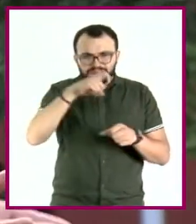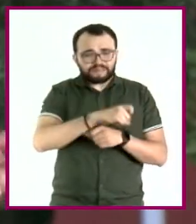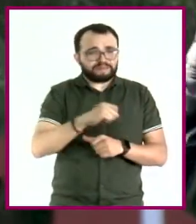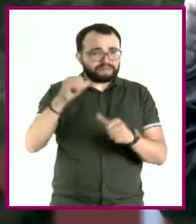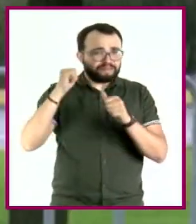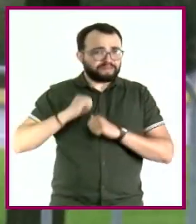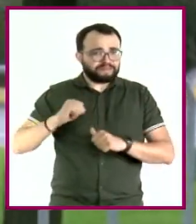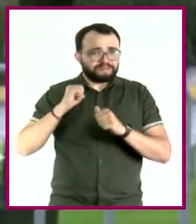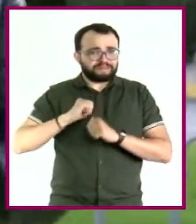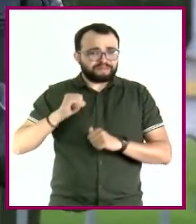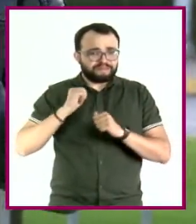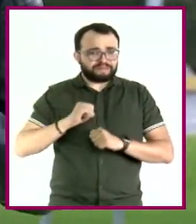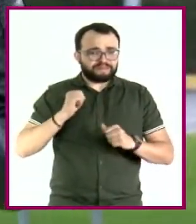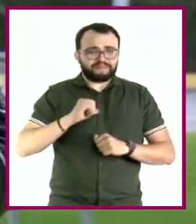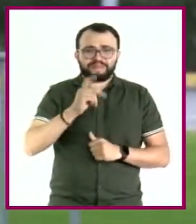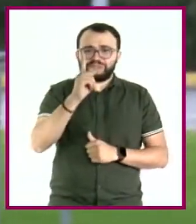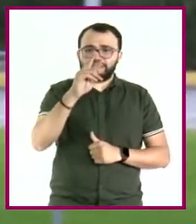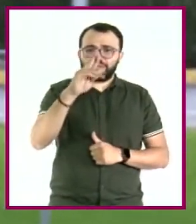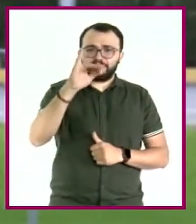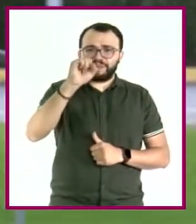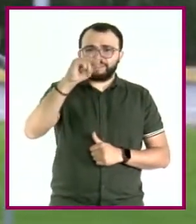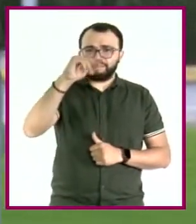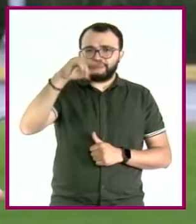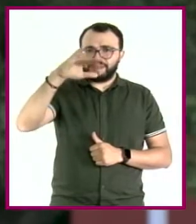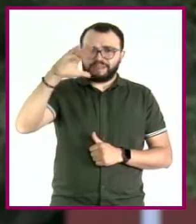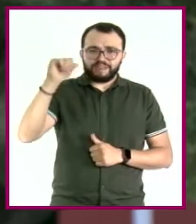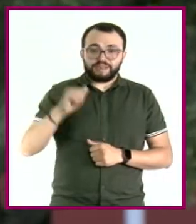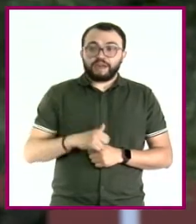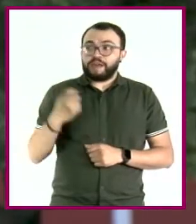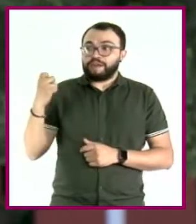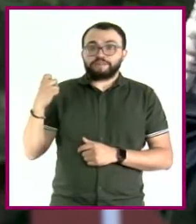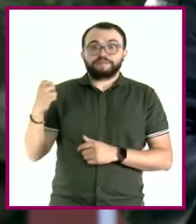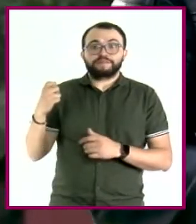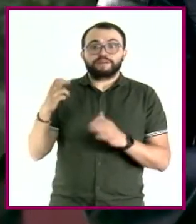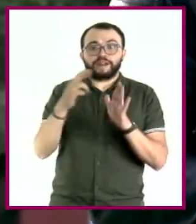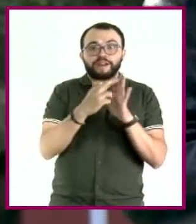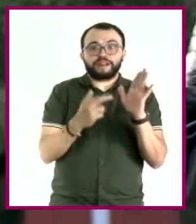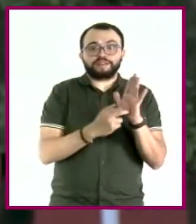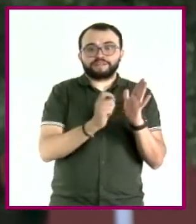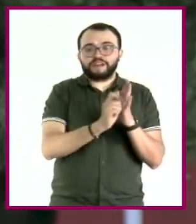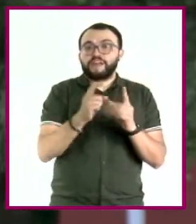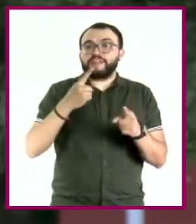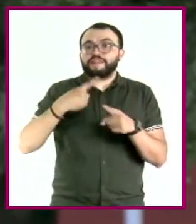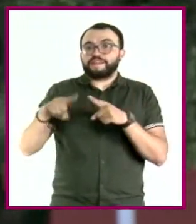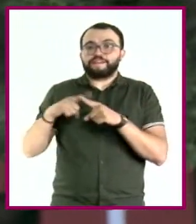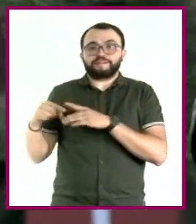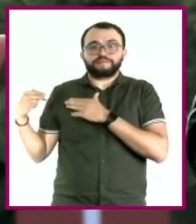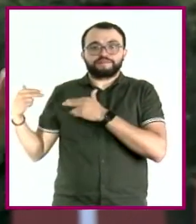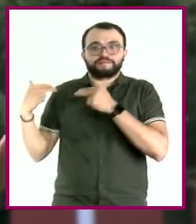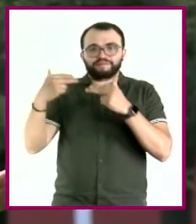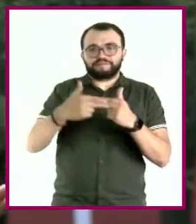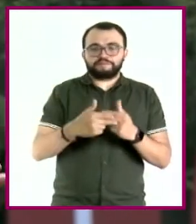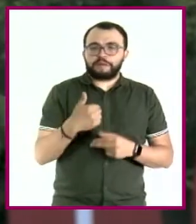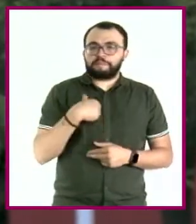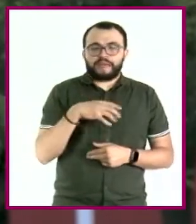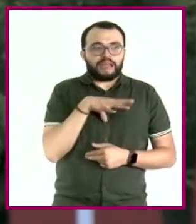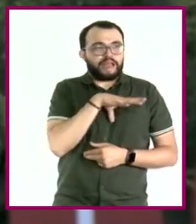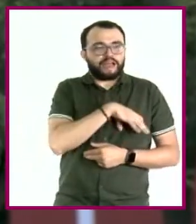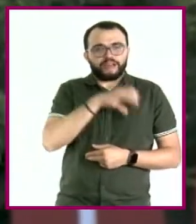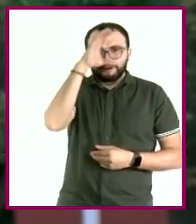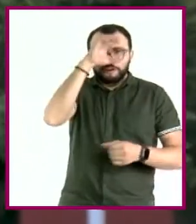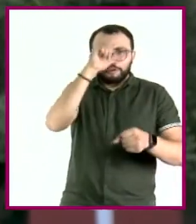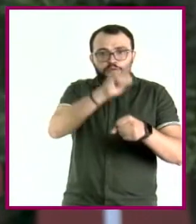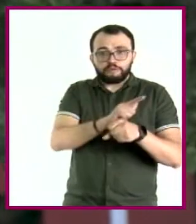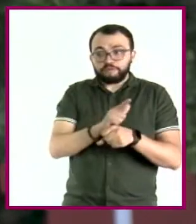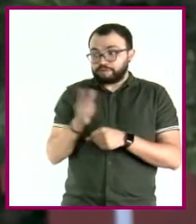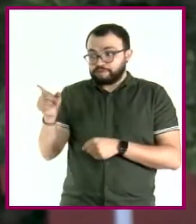prehispánica? Y las recetas se han modificado en el tiempo. Me encanta saber que como parte de nuestra cultura y herencia gastronómica, los